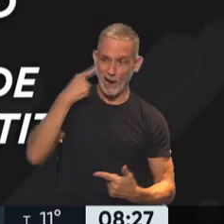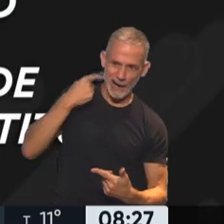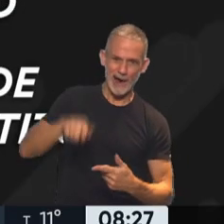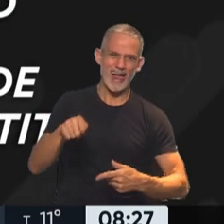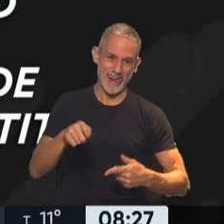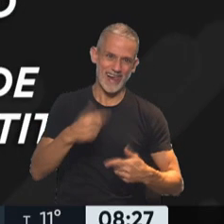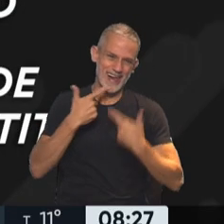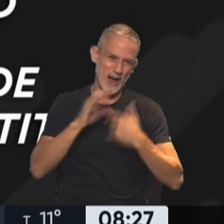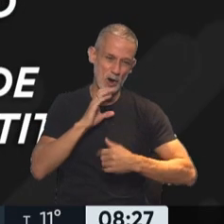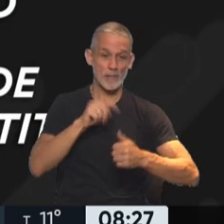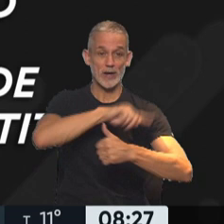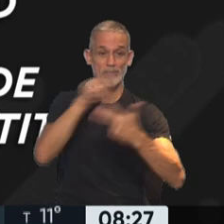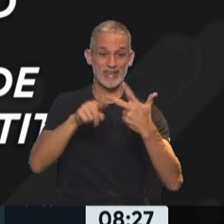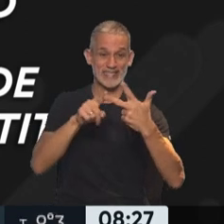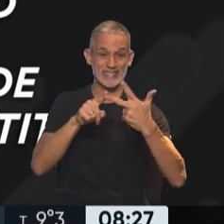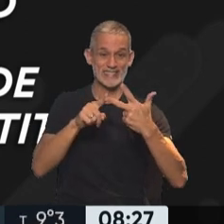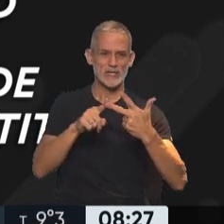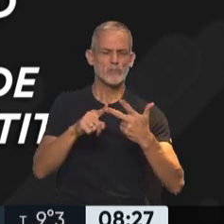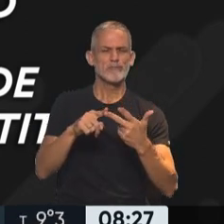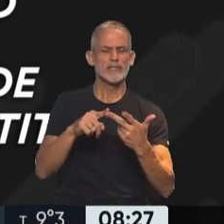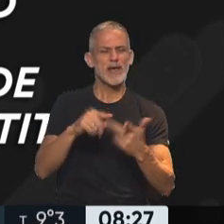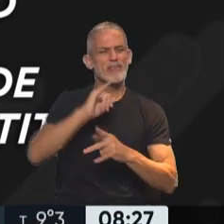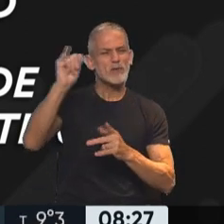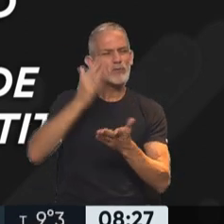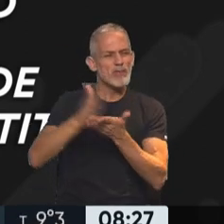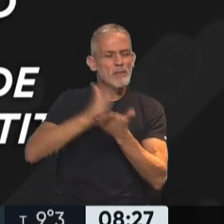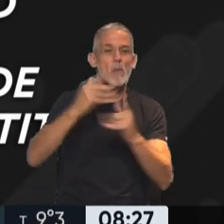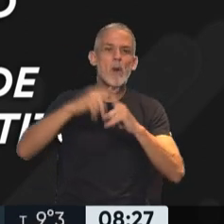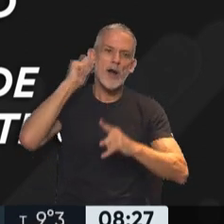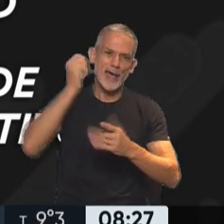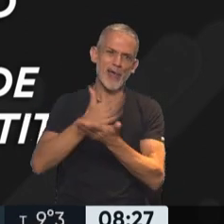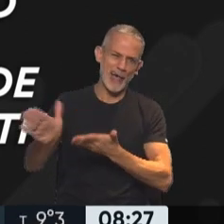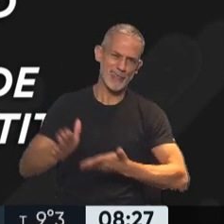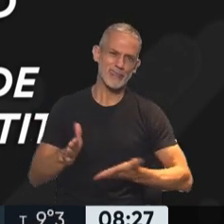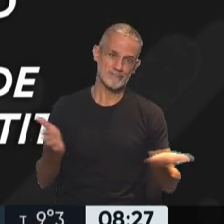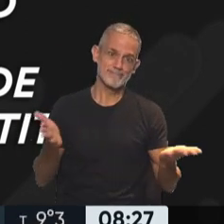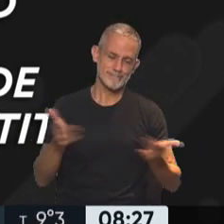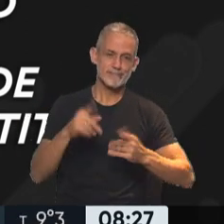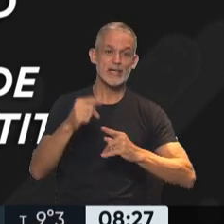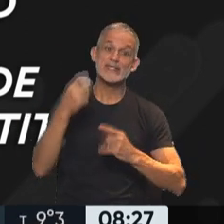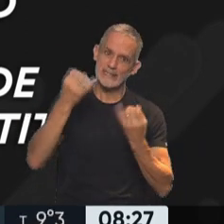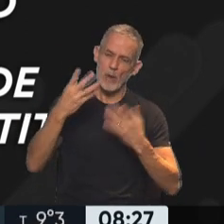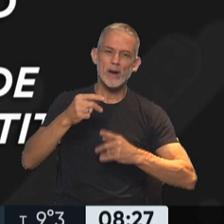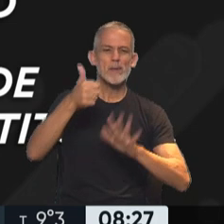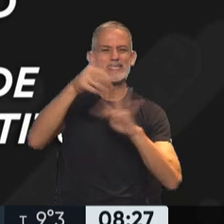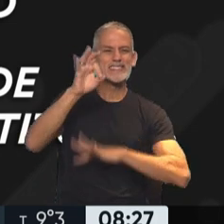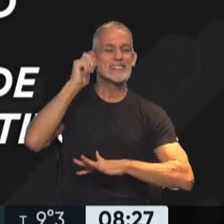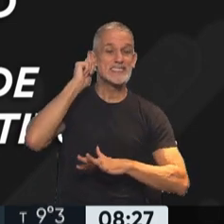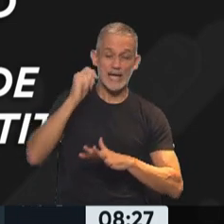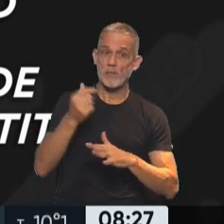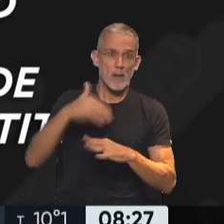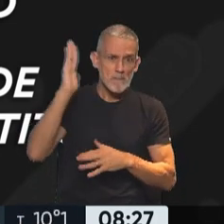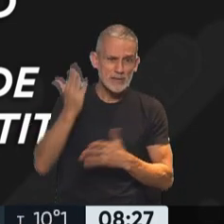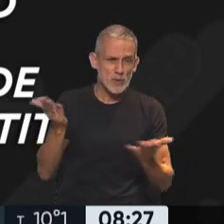reír. En tercer lugar, denuncian discriminación por edad y esto está bueno no solamente para los mayores de 60, sino para